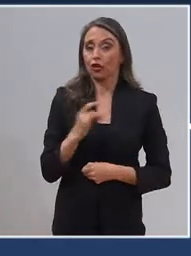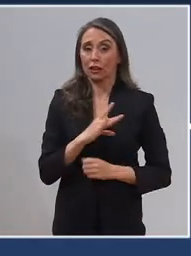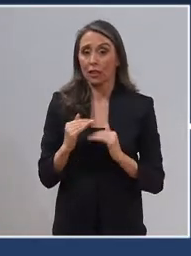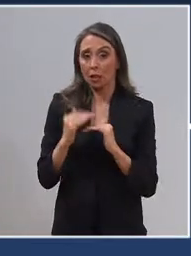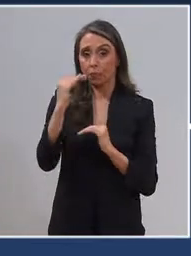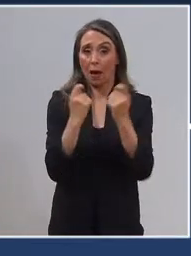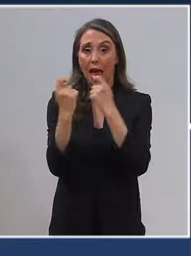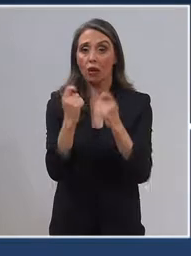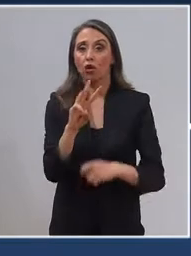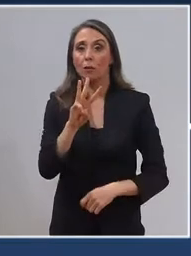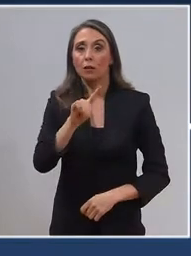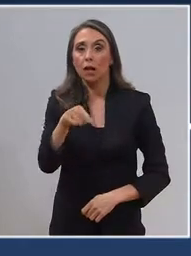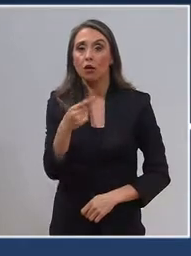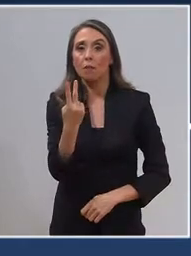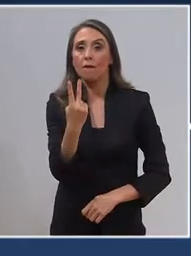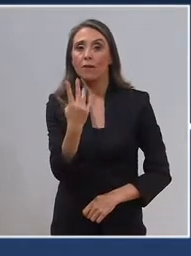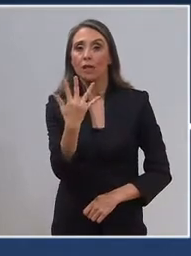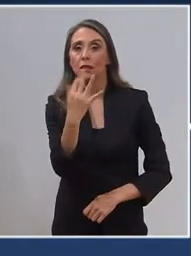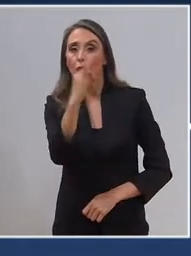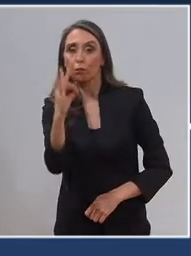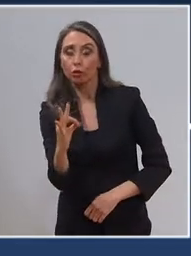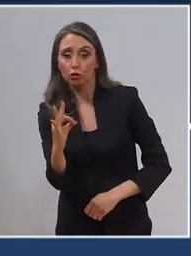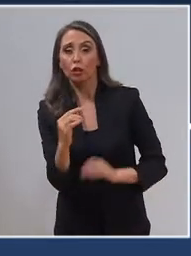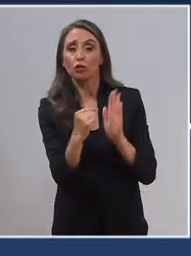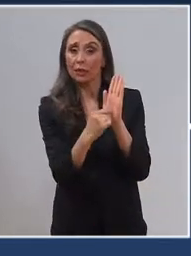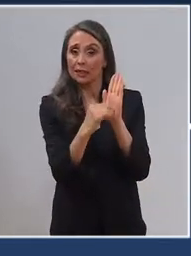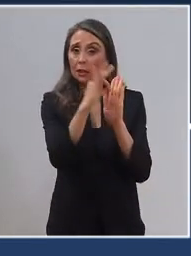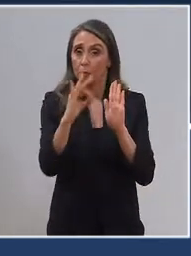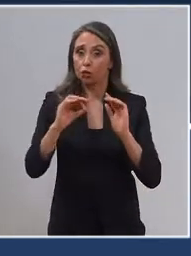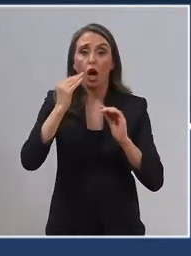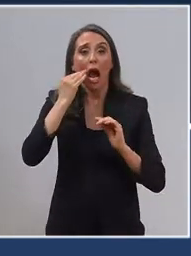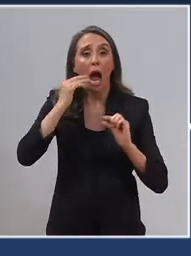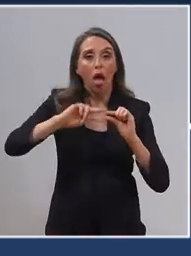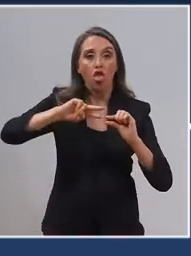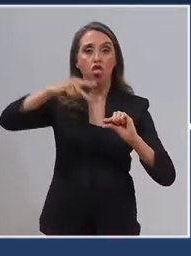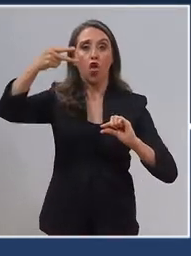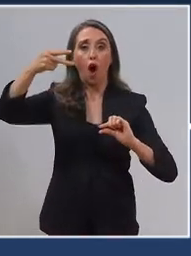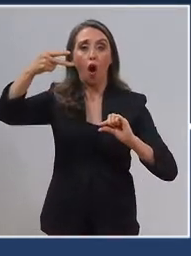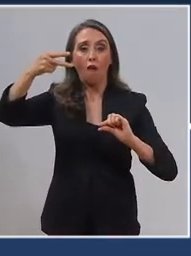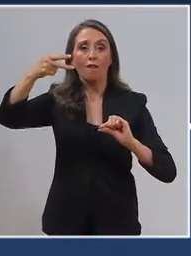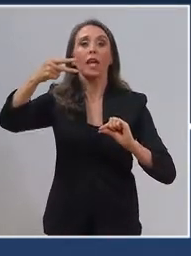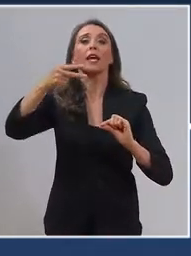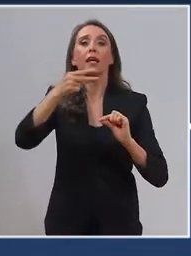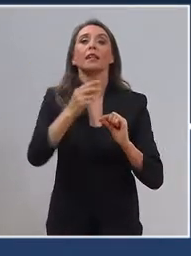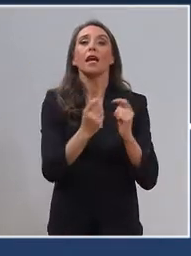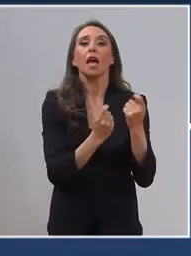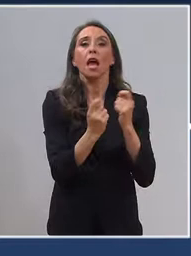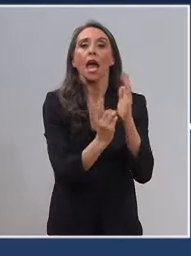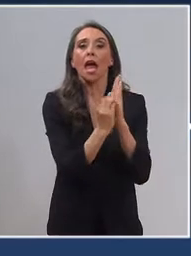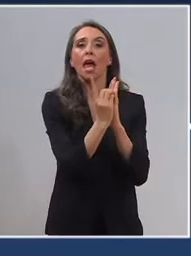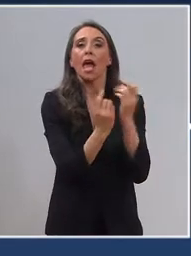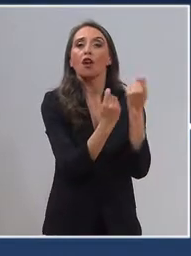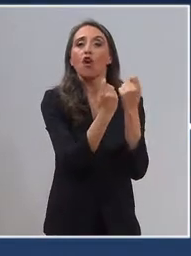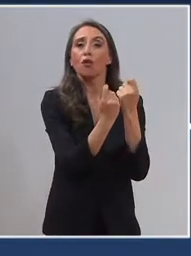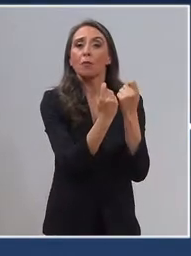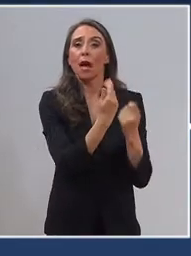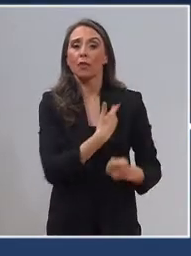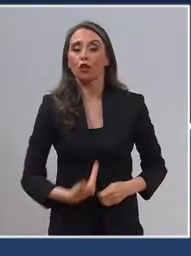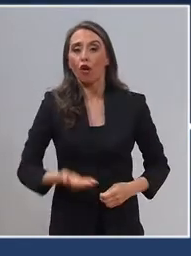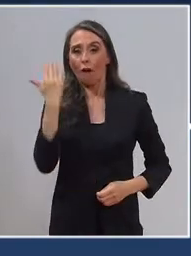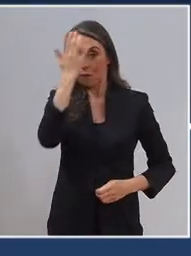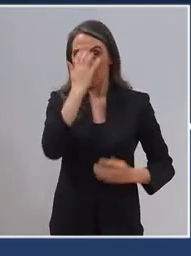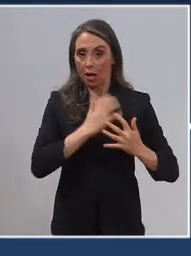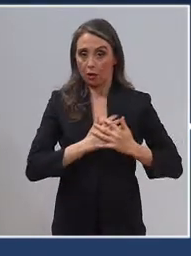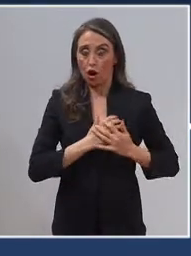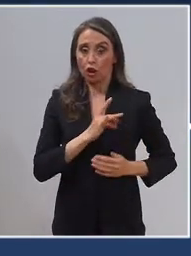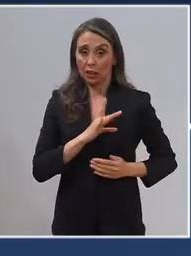crecer al 3,25%. Cifra que casi duplica el crecimiento promedio del gobierno anterior y que nos